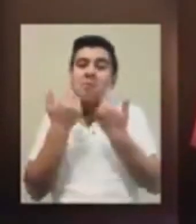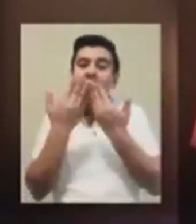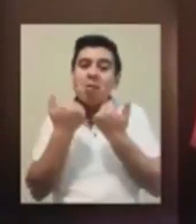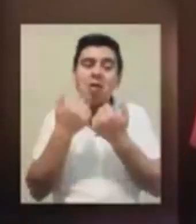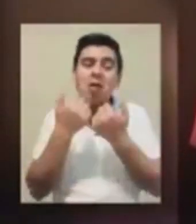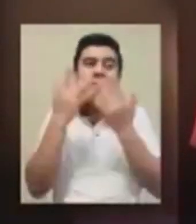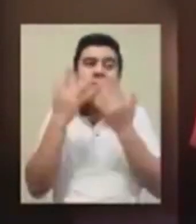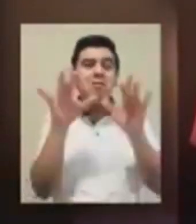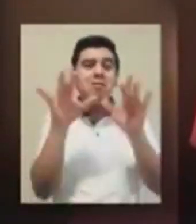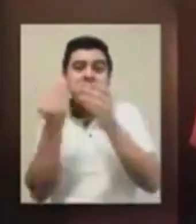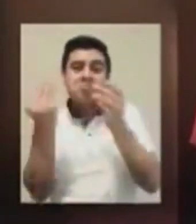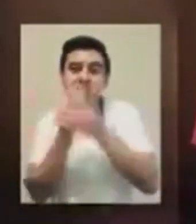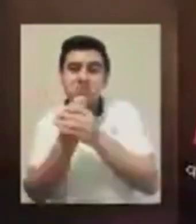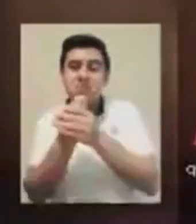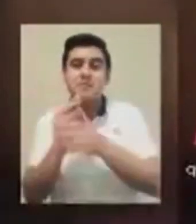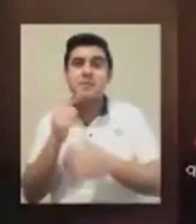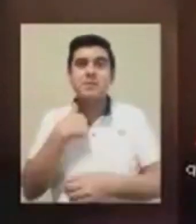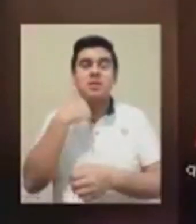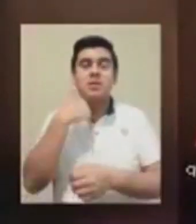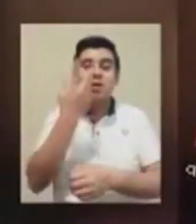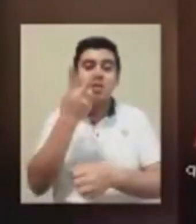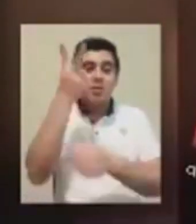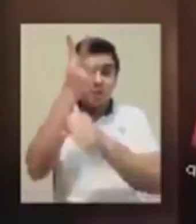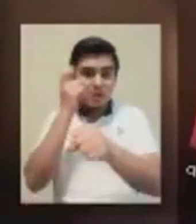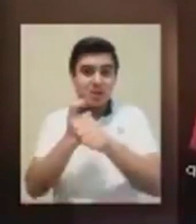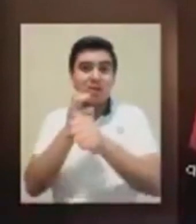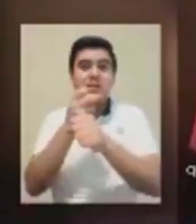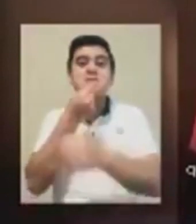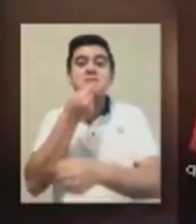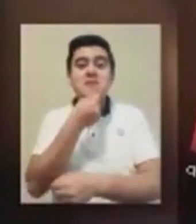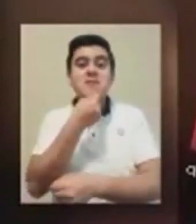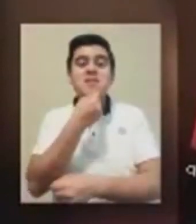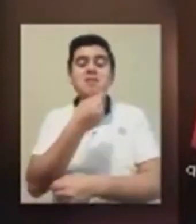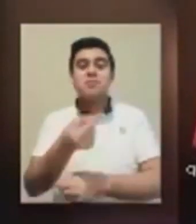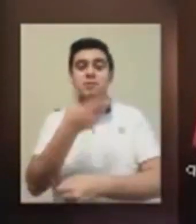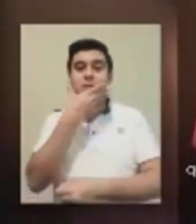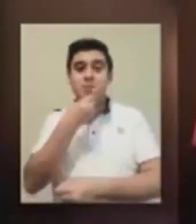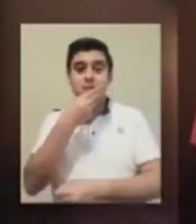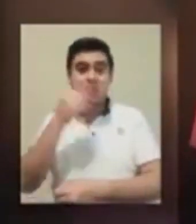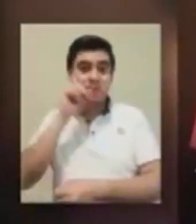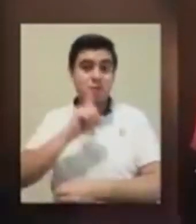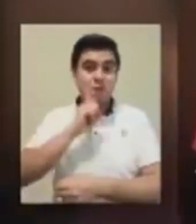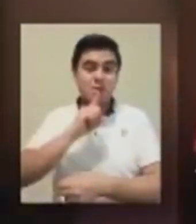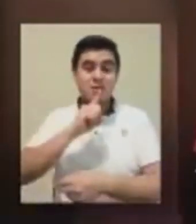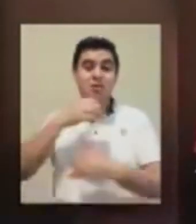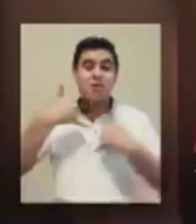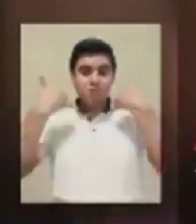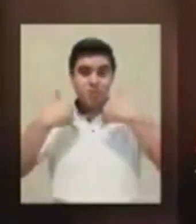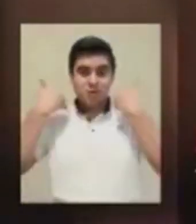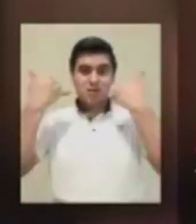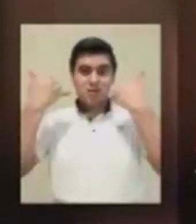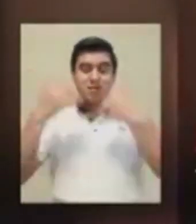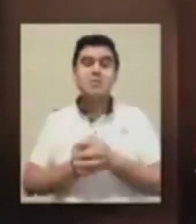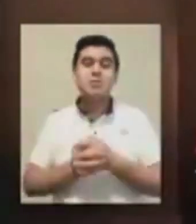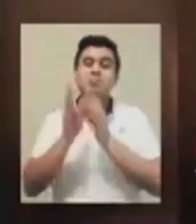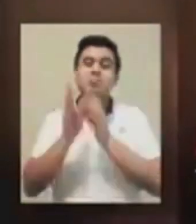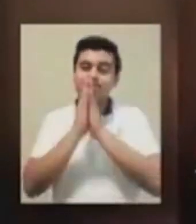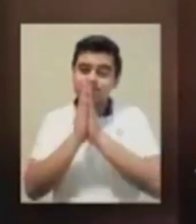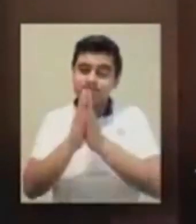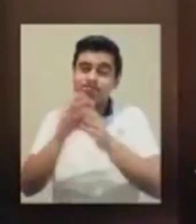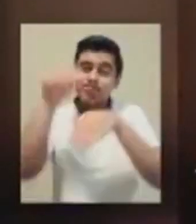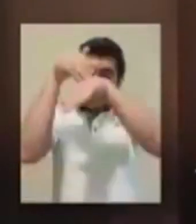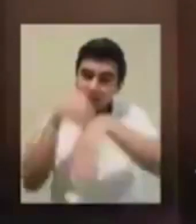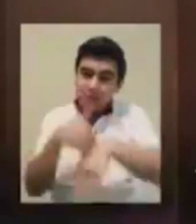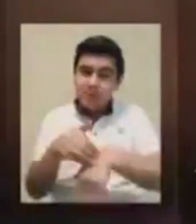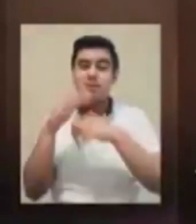tendré graduación. Quiero invitar a todos los niños, niñas y adolescentes a que sigamos las medidas de salud